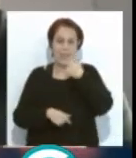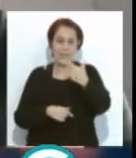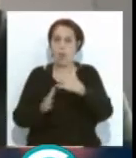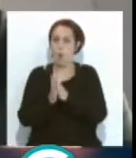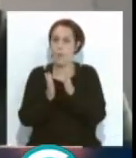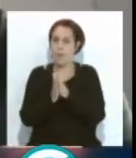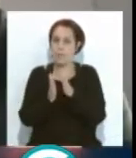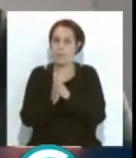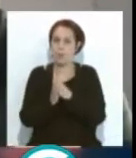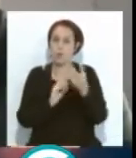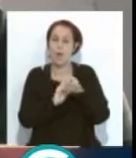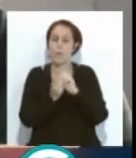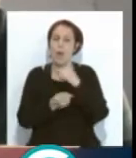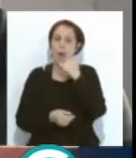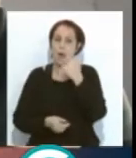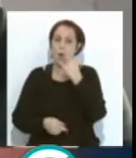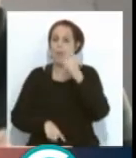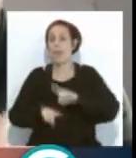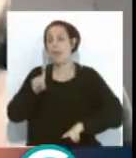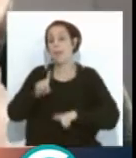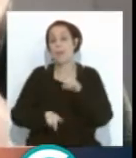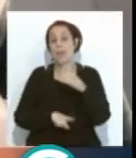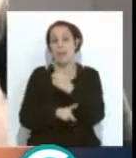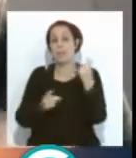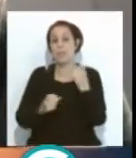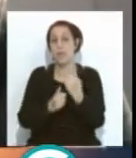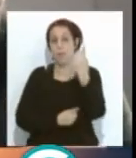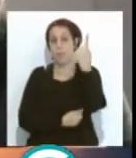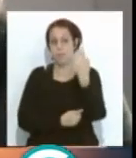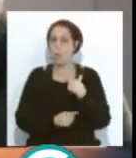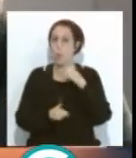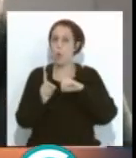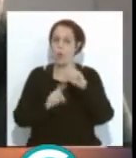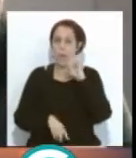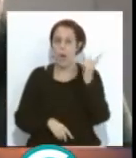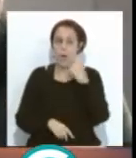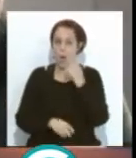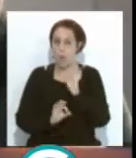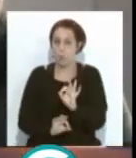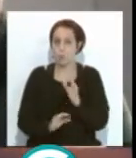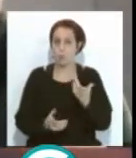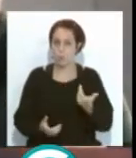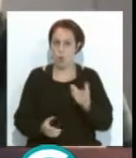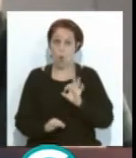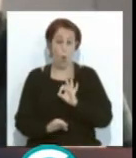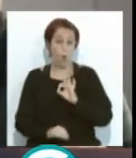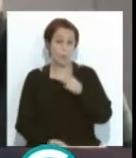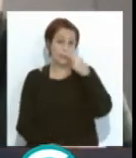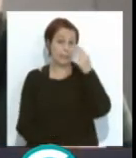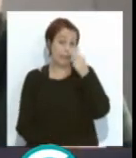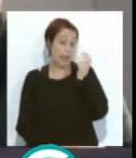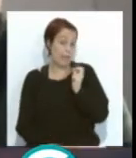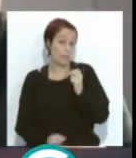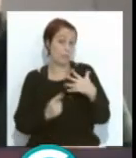Diego, de que te cambien algo en función de una necesidad o un problema que se detecta. O un interés en el perro de los casos.